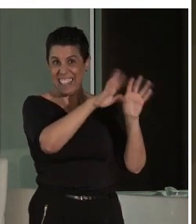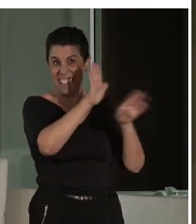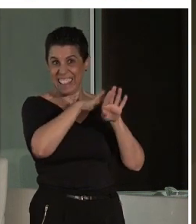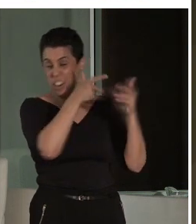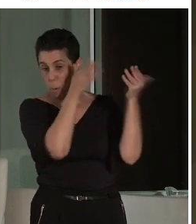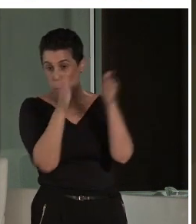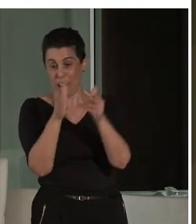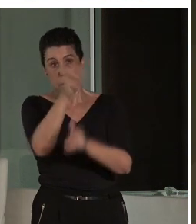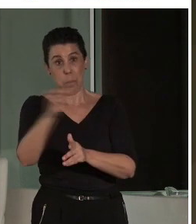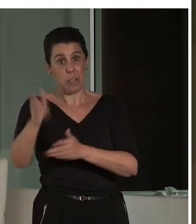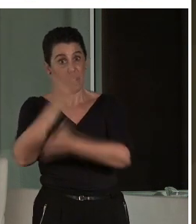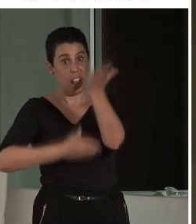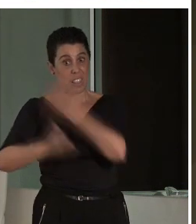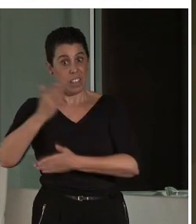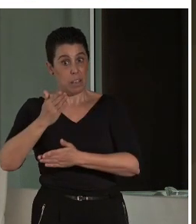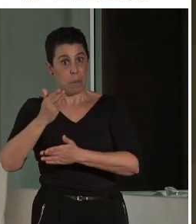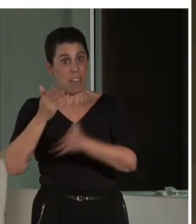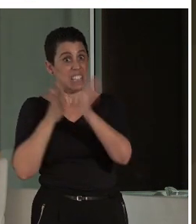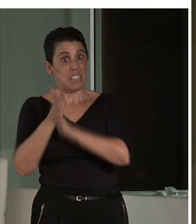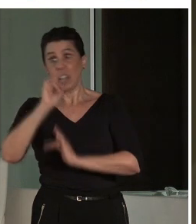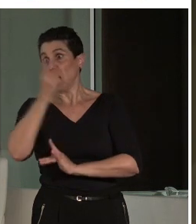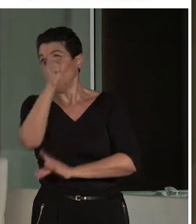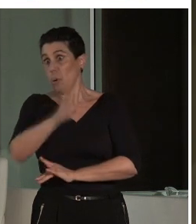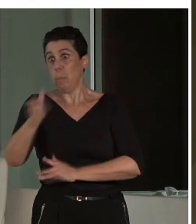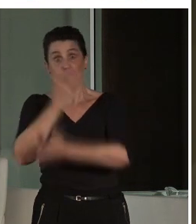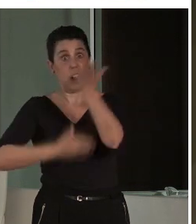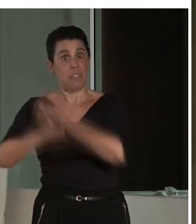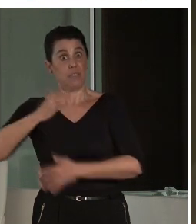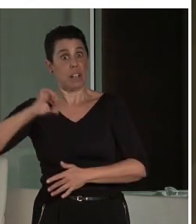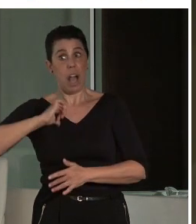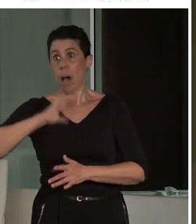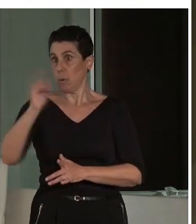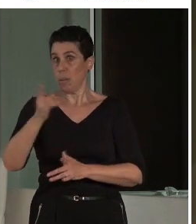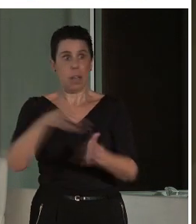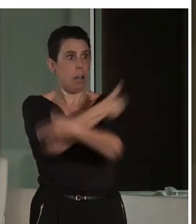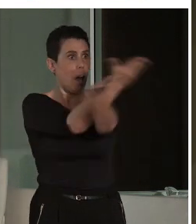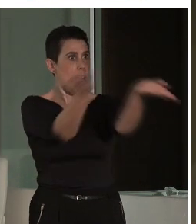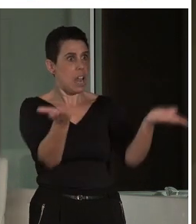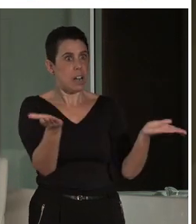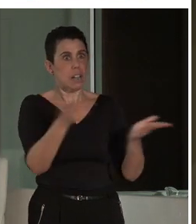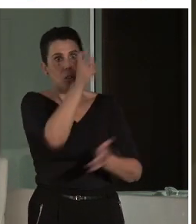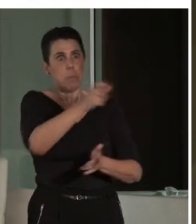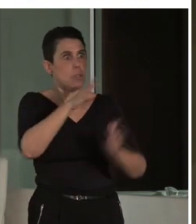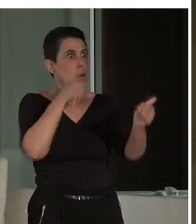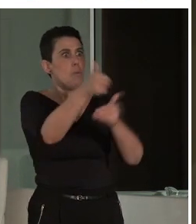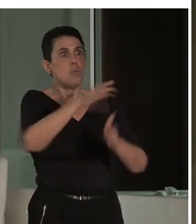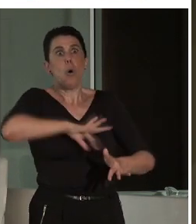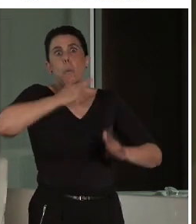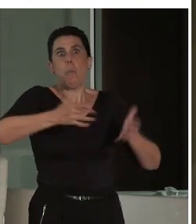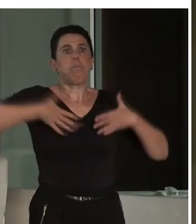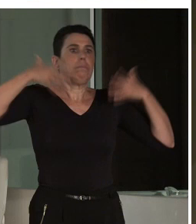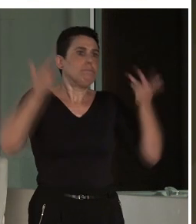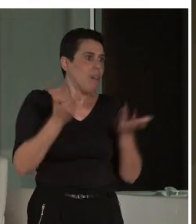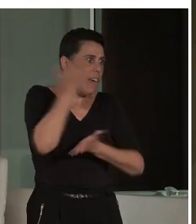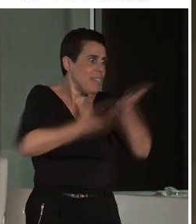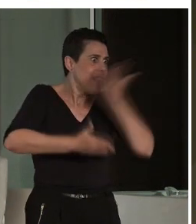todas las personas, porque realmente muchas personas finalmente tendremos discapacidades, nos pasará eso, y muchas veces